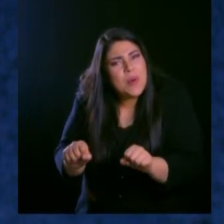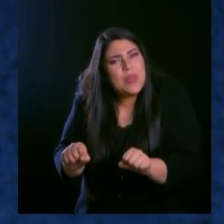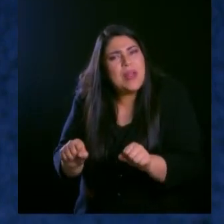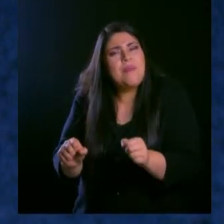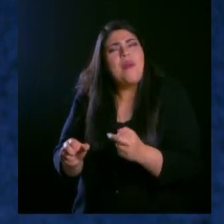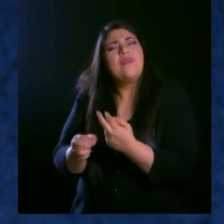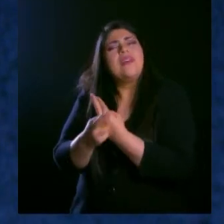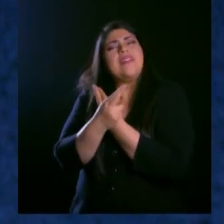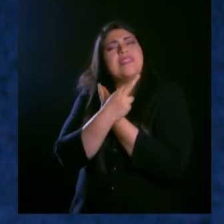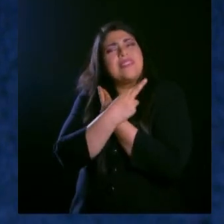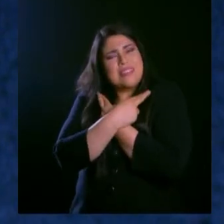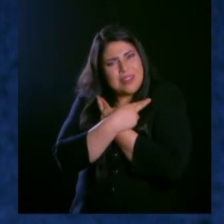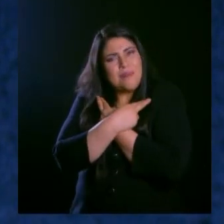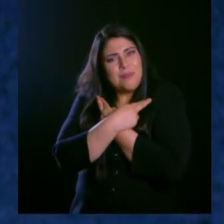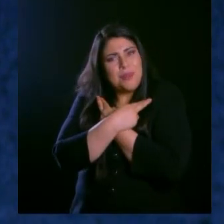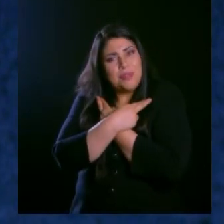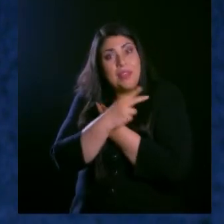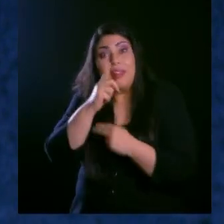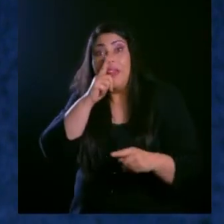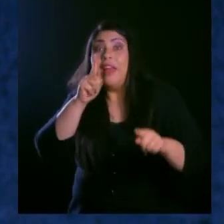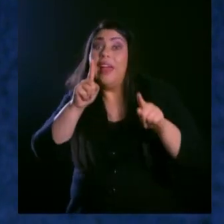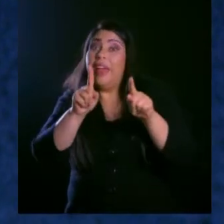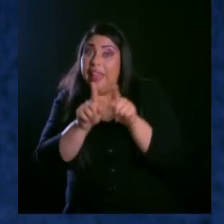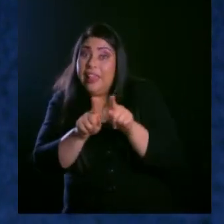pero también donde somos formados.